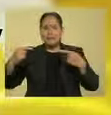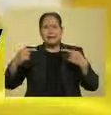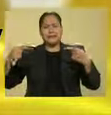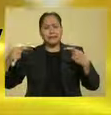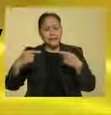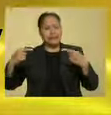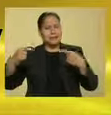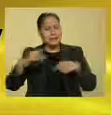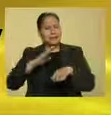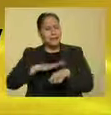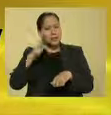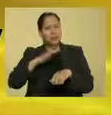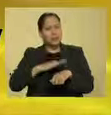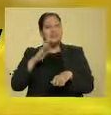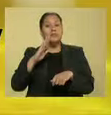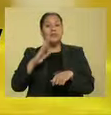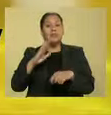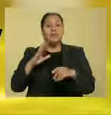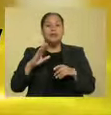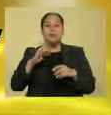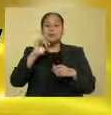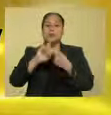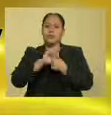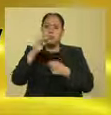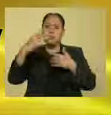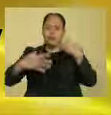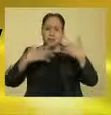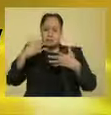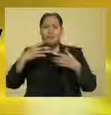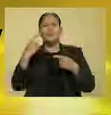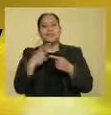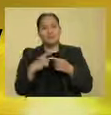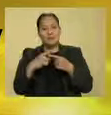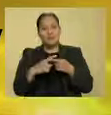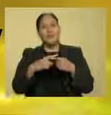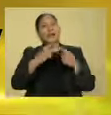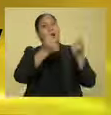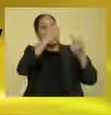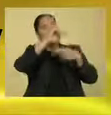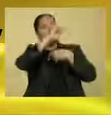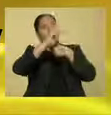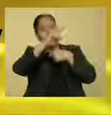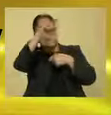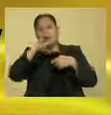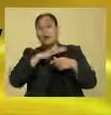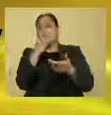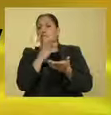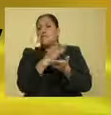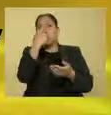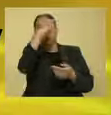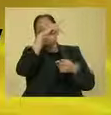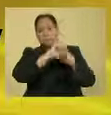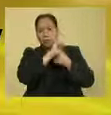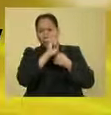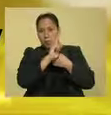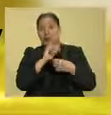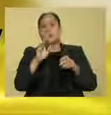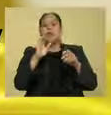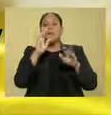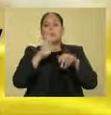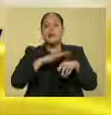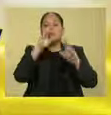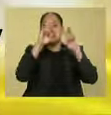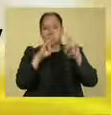síntomas y conflictos que solo eran propios de países más desarrollados, con formas, sobre todo legales,